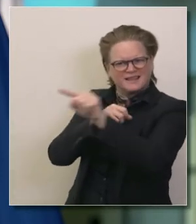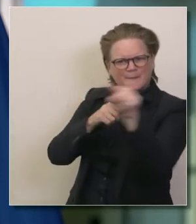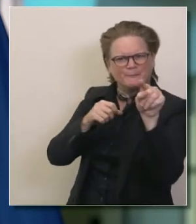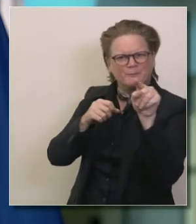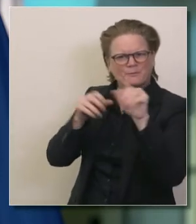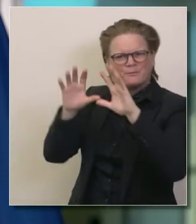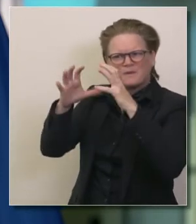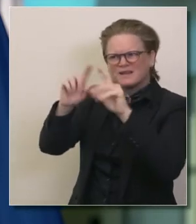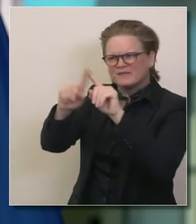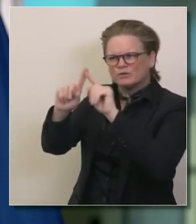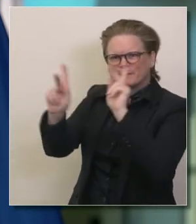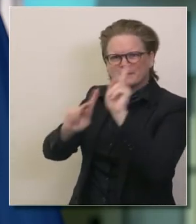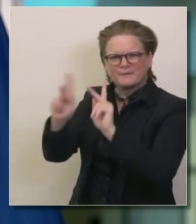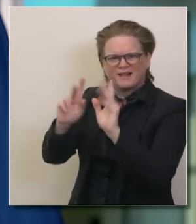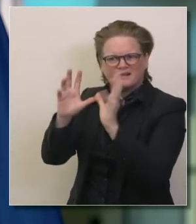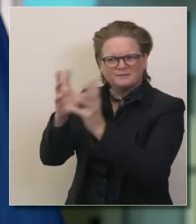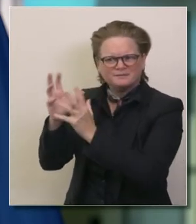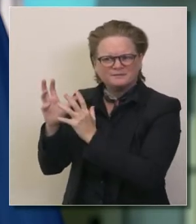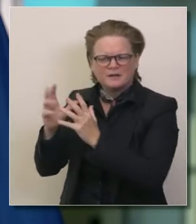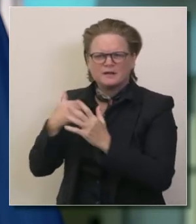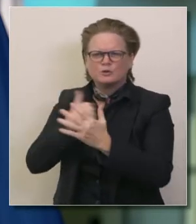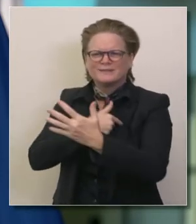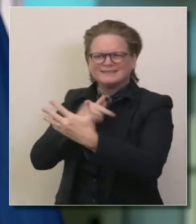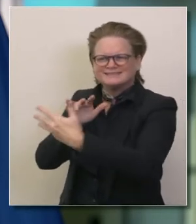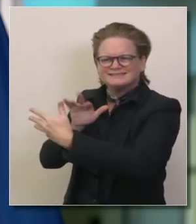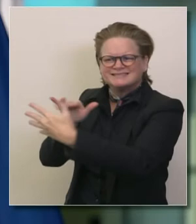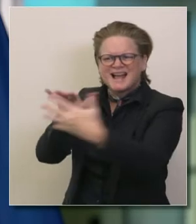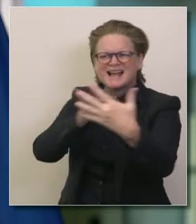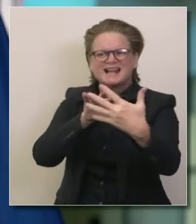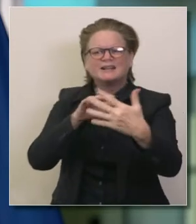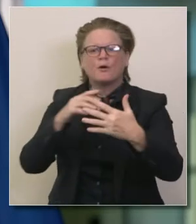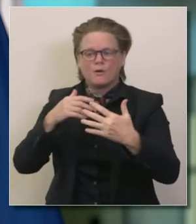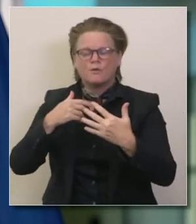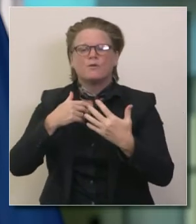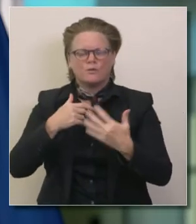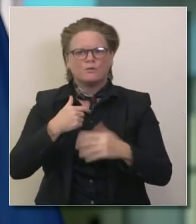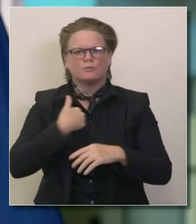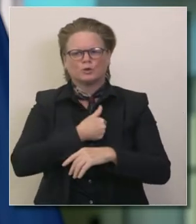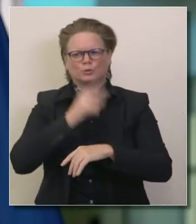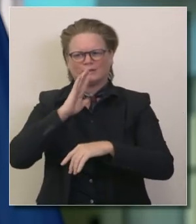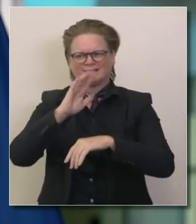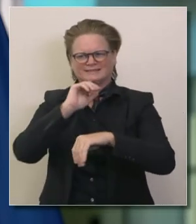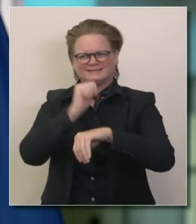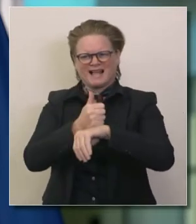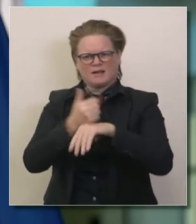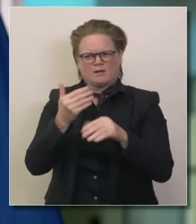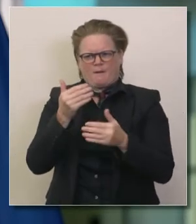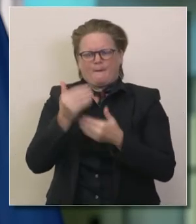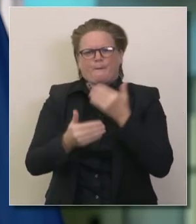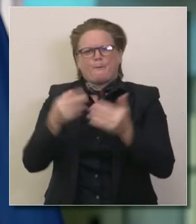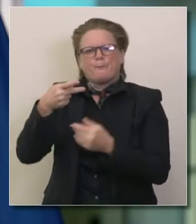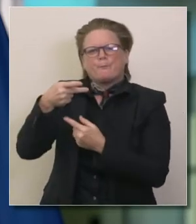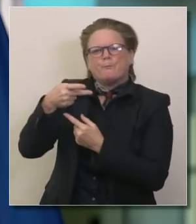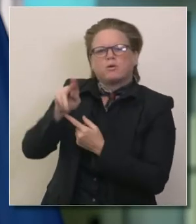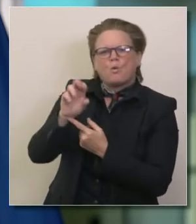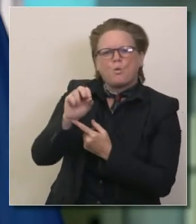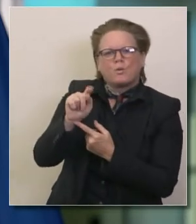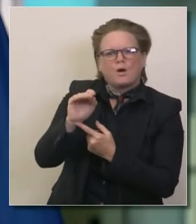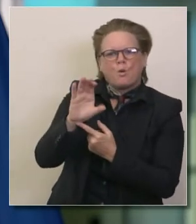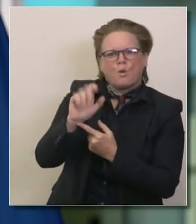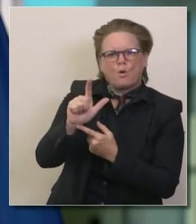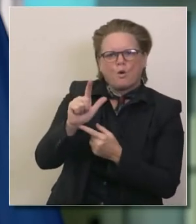proporcionando un proceso y protocolo para renuncias a niveles locales implementamos el nivel de los cuatro niveles